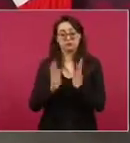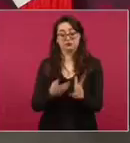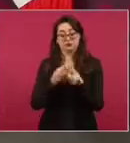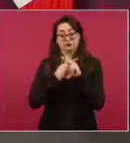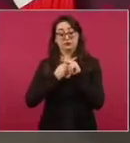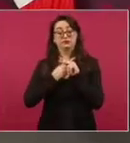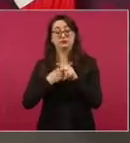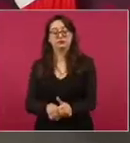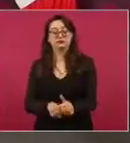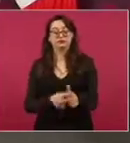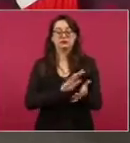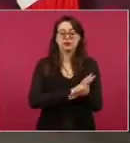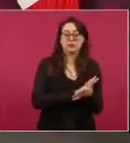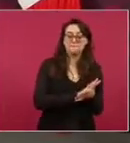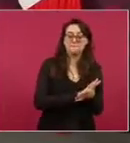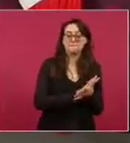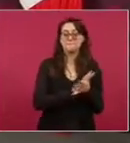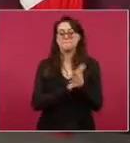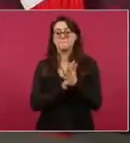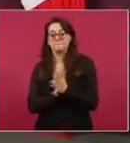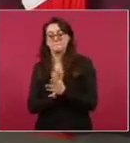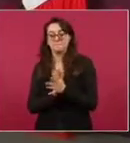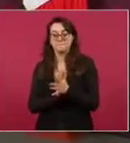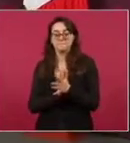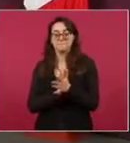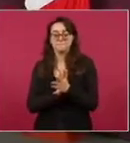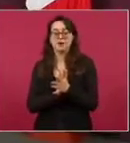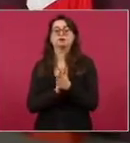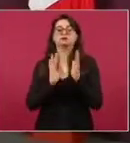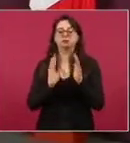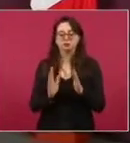Por ejemplo, que no haya corrupción.